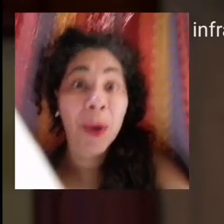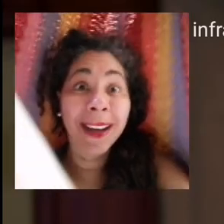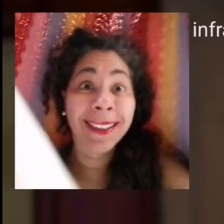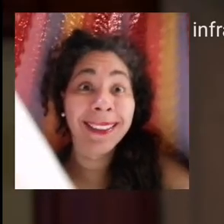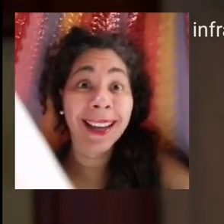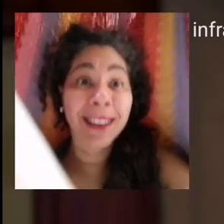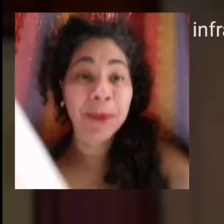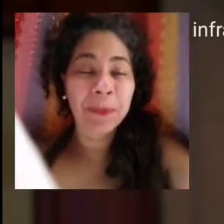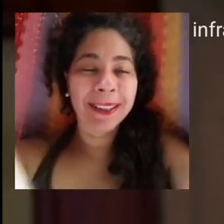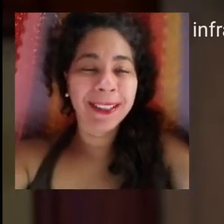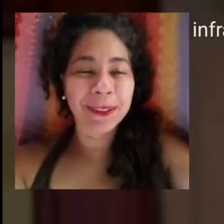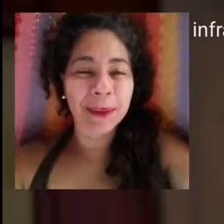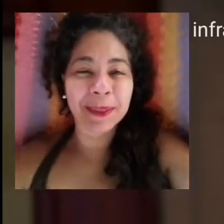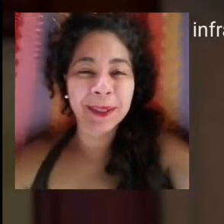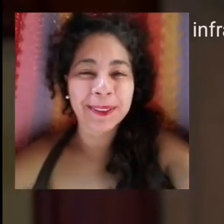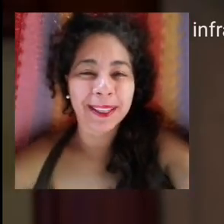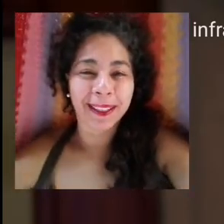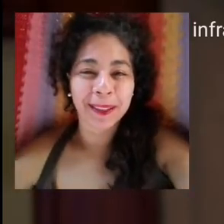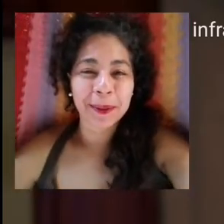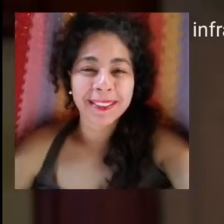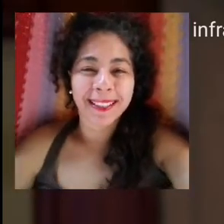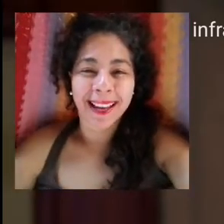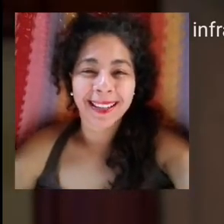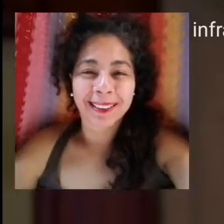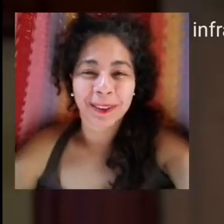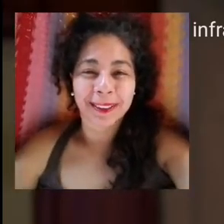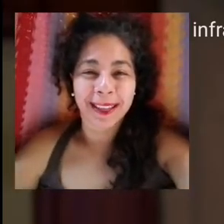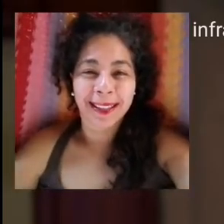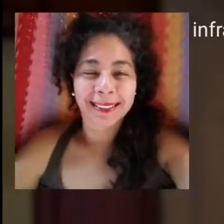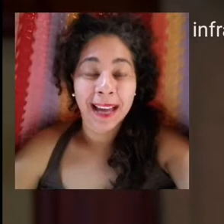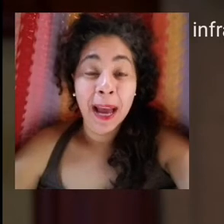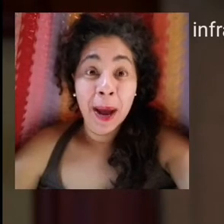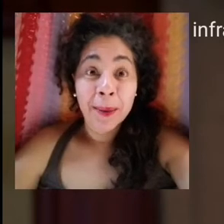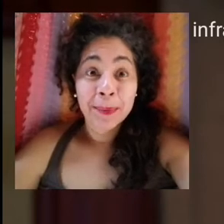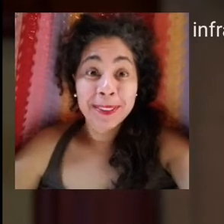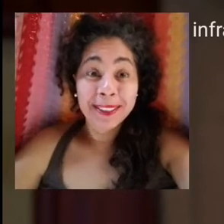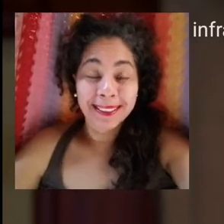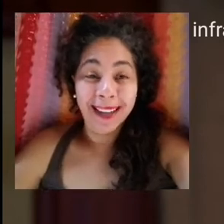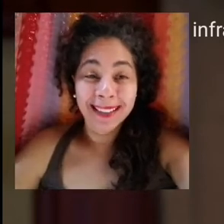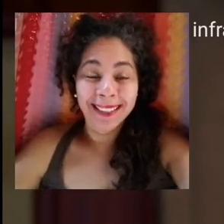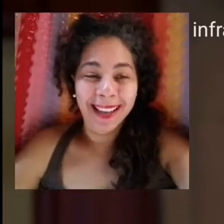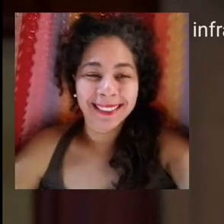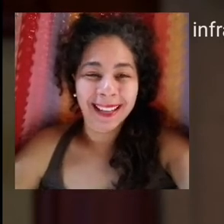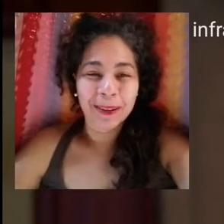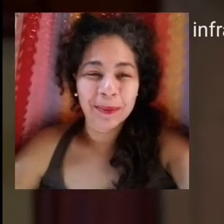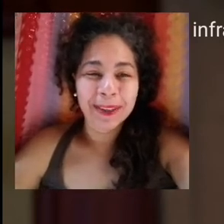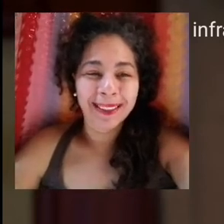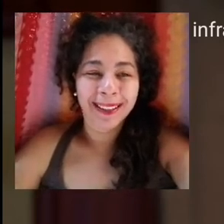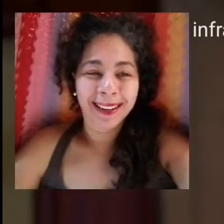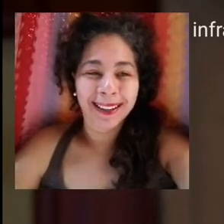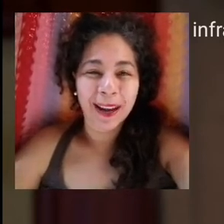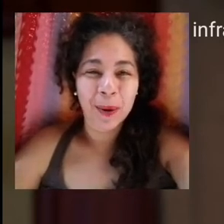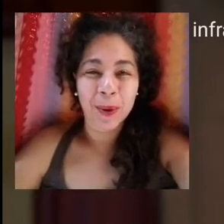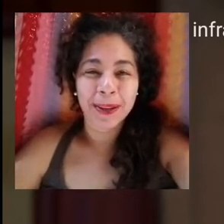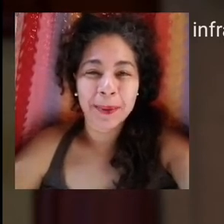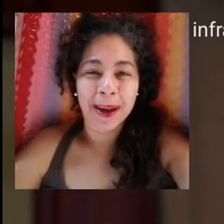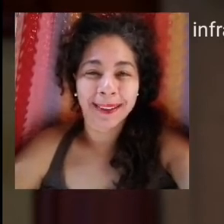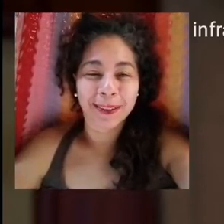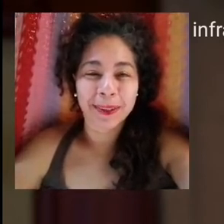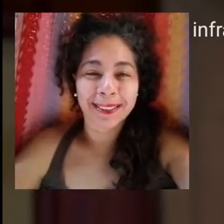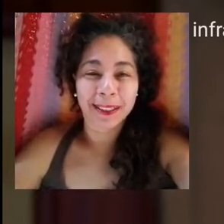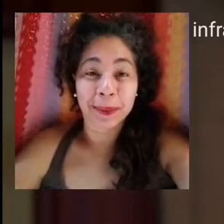Hola, ¿qué tal compañeros, amigos, seguidores de Alas Cortadas? Muchas gracias a nombre de René